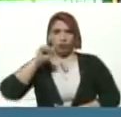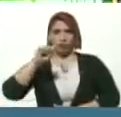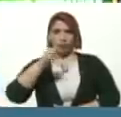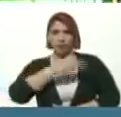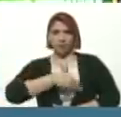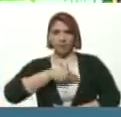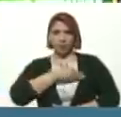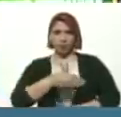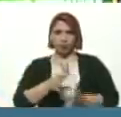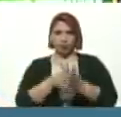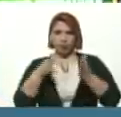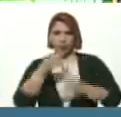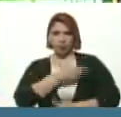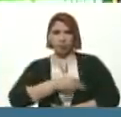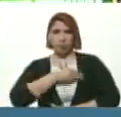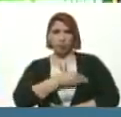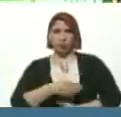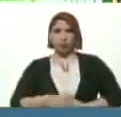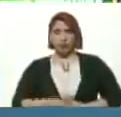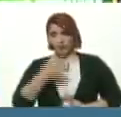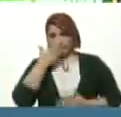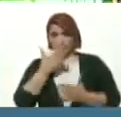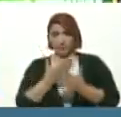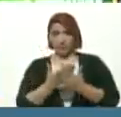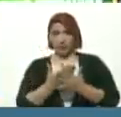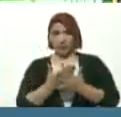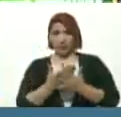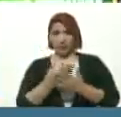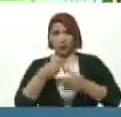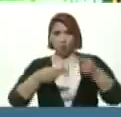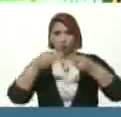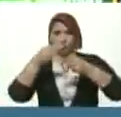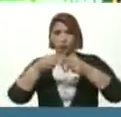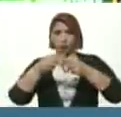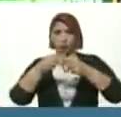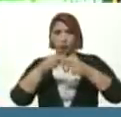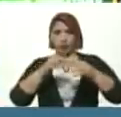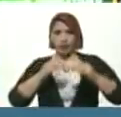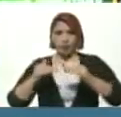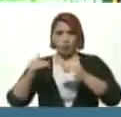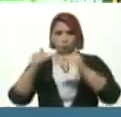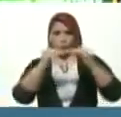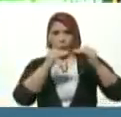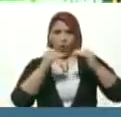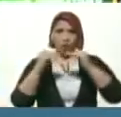misiones Y grandes misiones El frente De la construcción De la igualdad